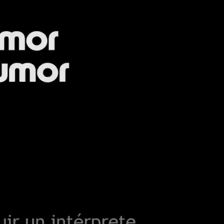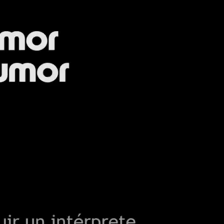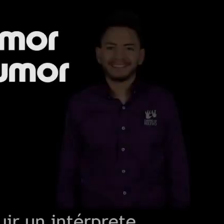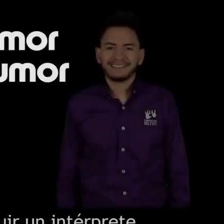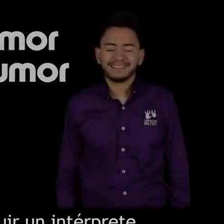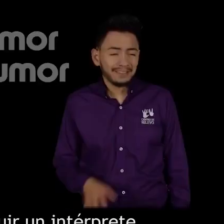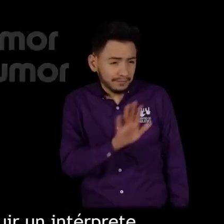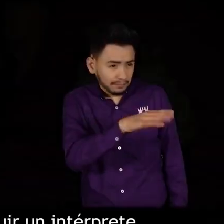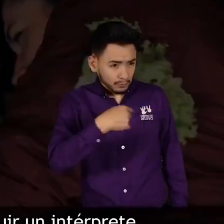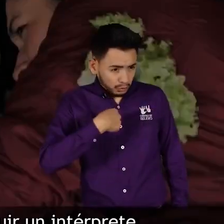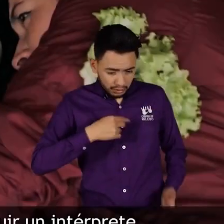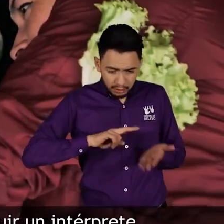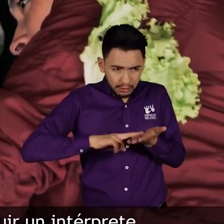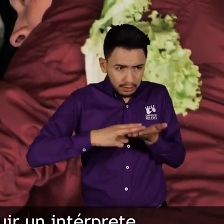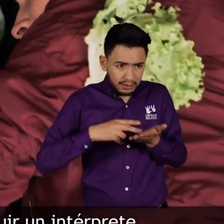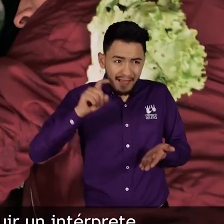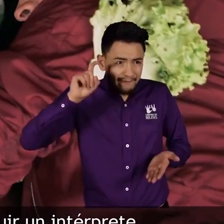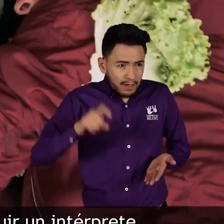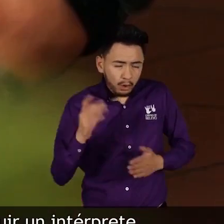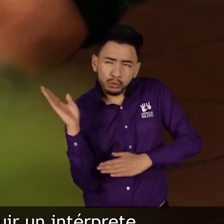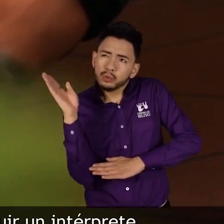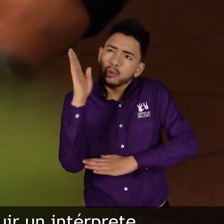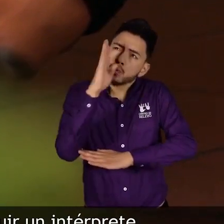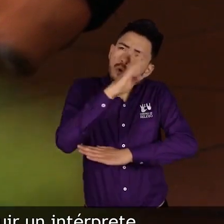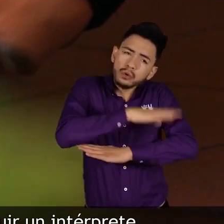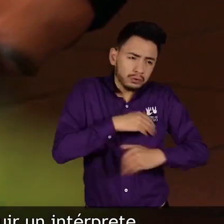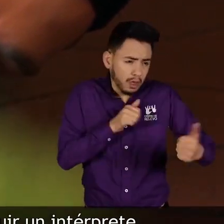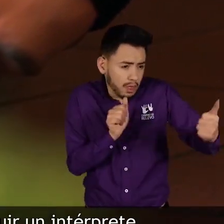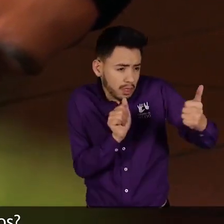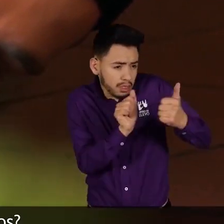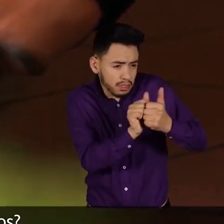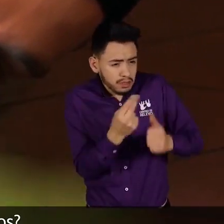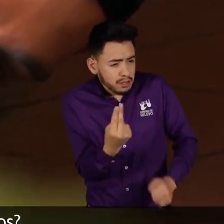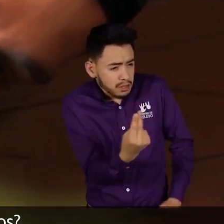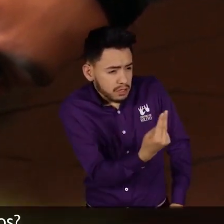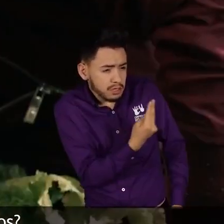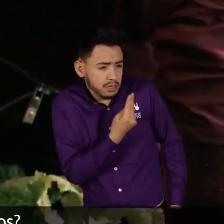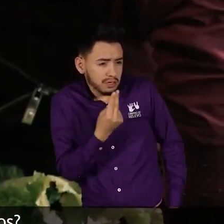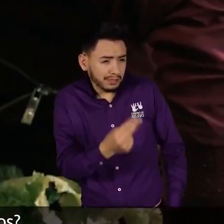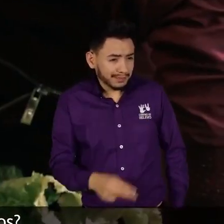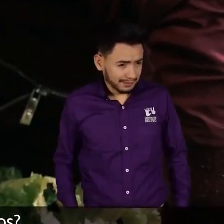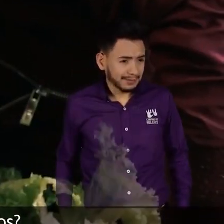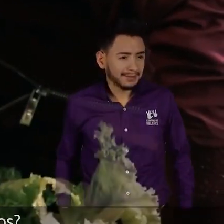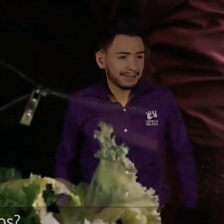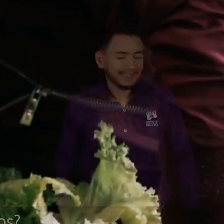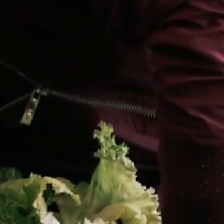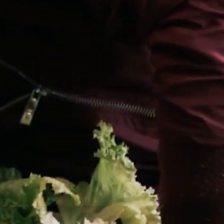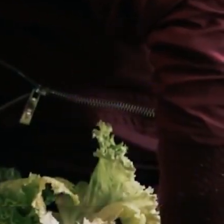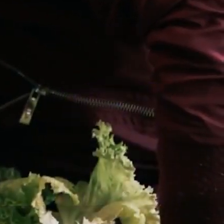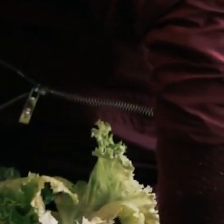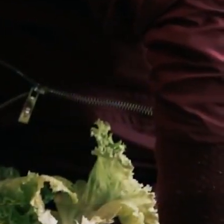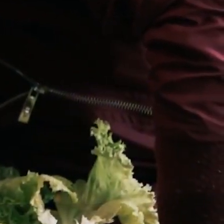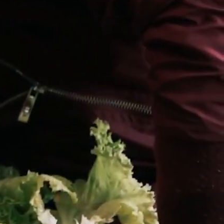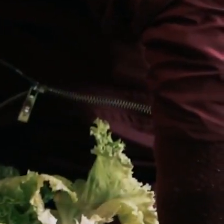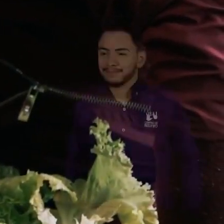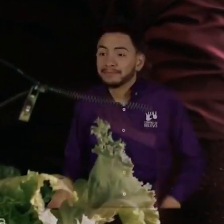Dani, entonces, según tú Tengo que conseguirme un intérprete Y andar con él para todos lados